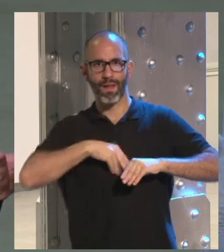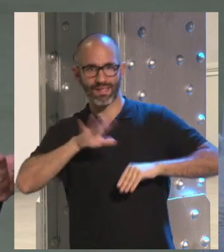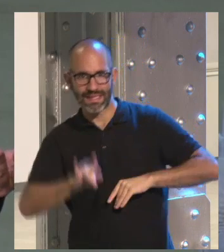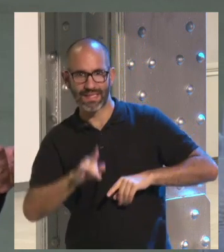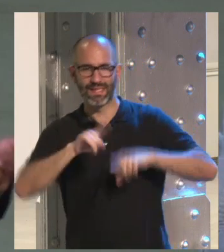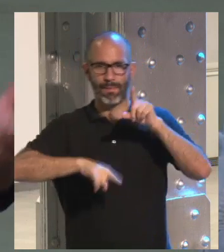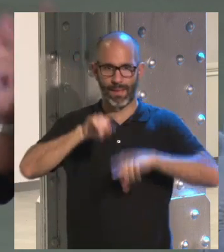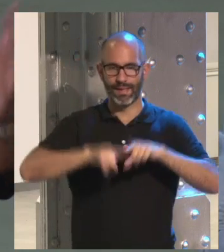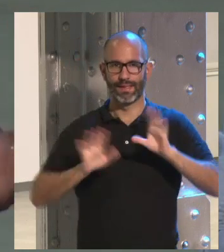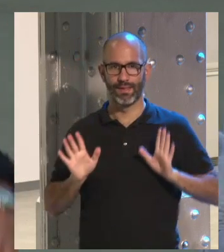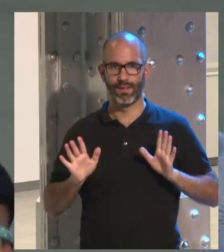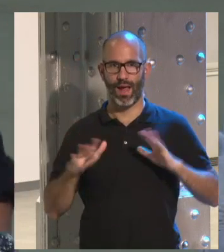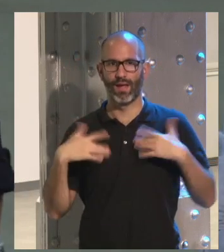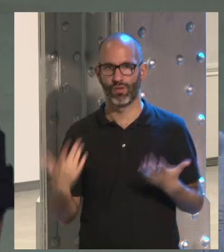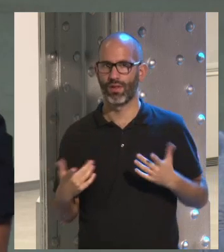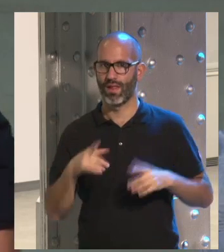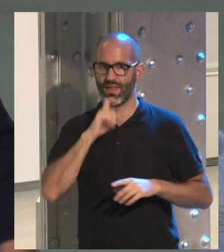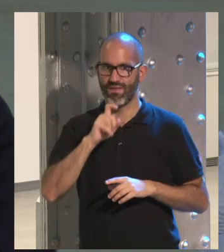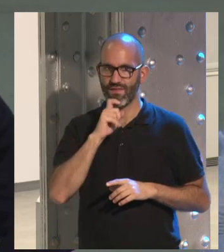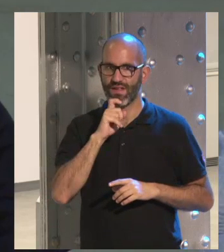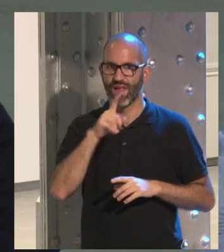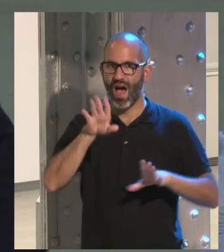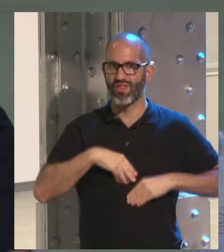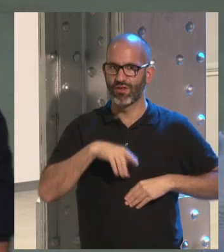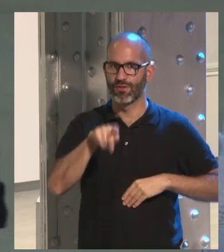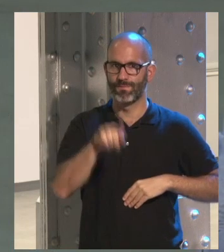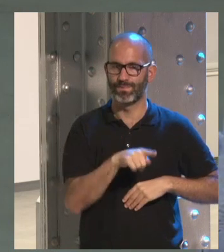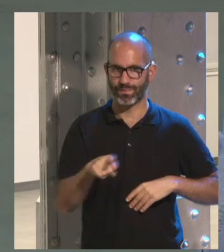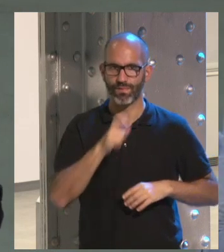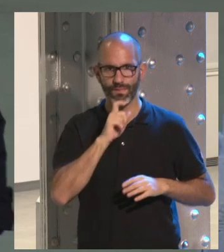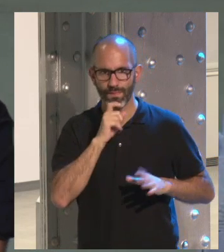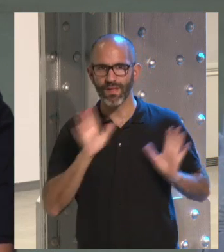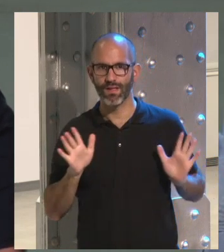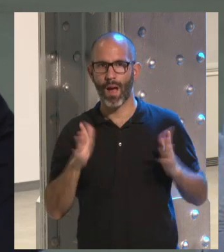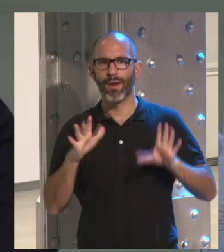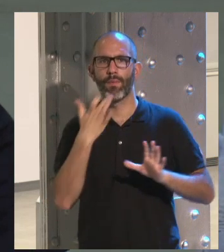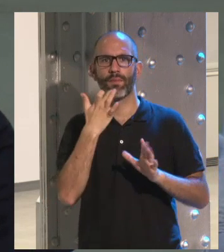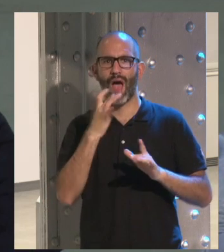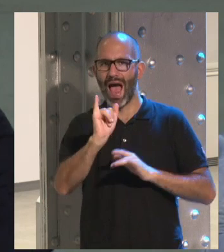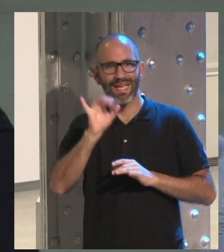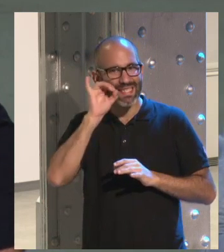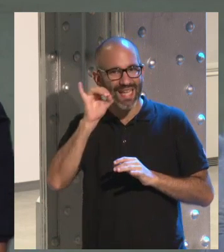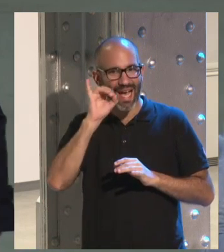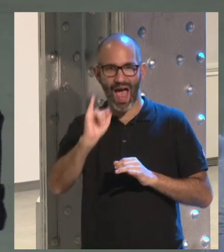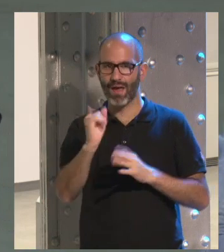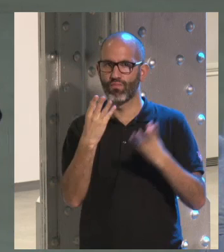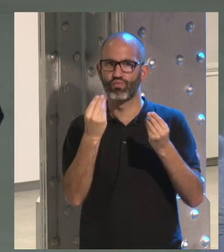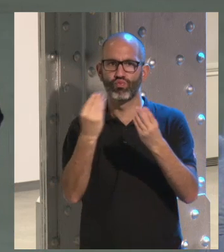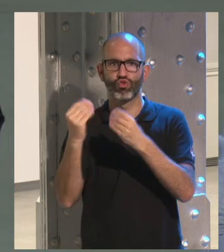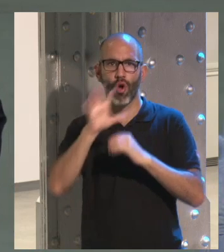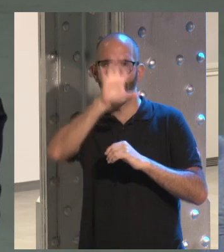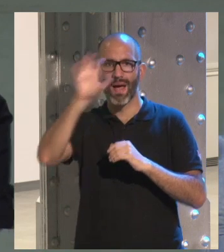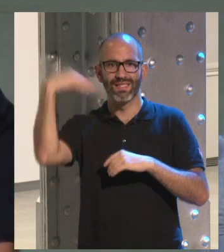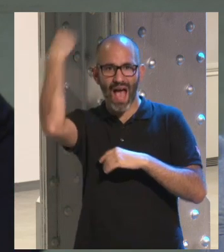momento dado decir vale acepto eso vale pero es que en Instagram hay muchísimos los países